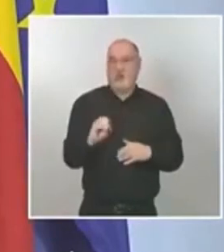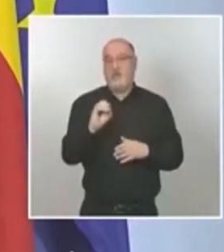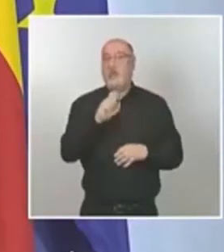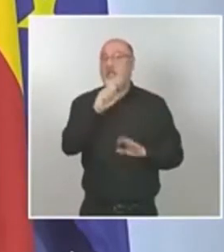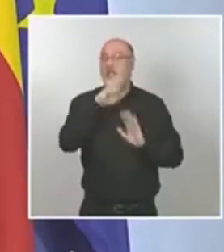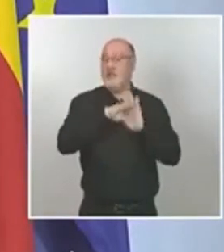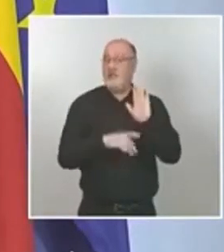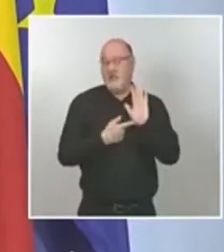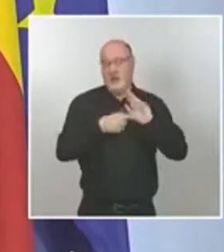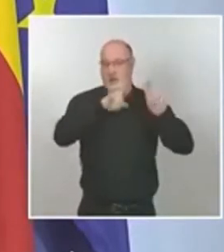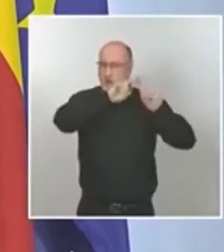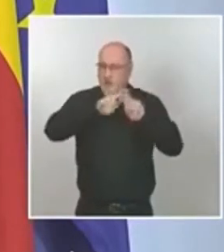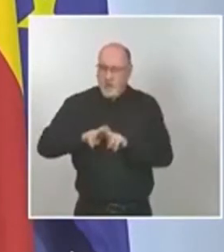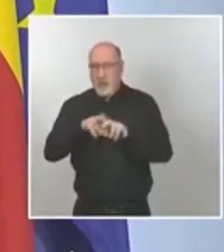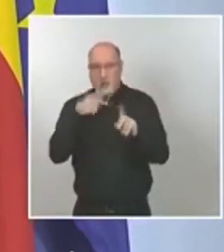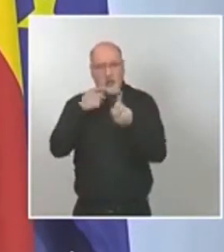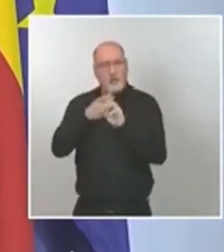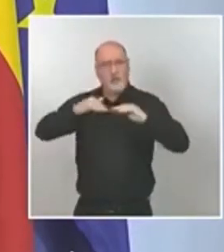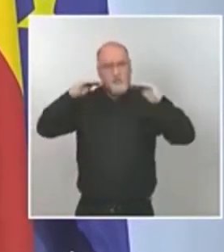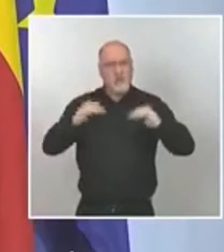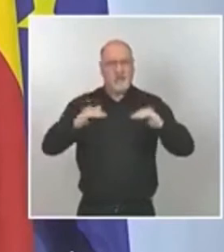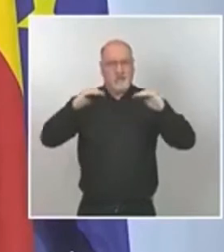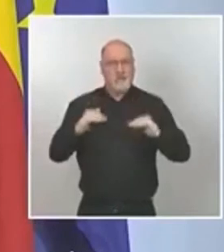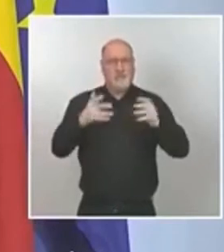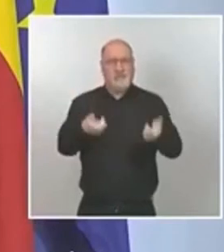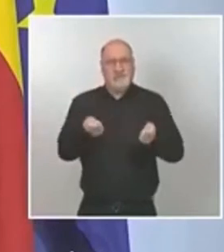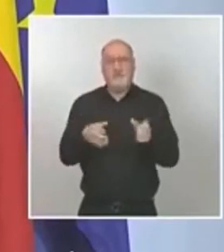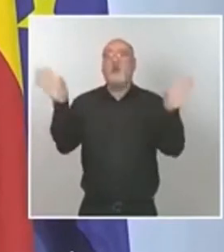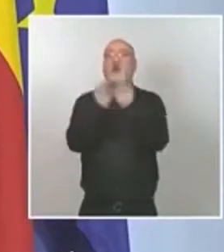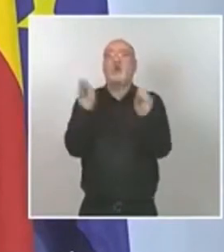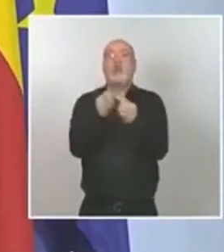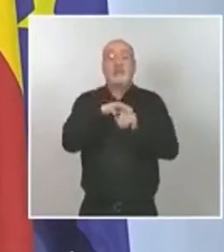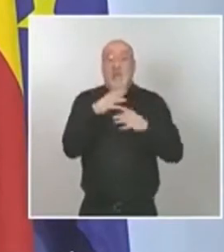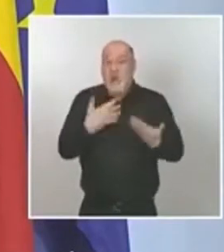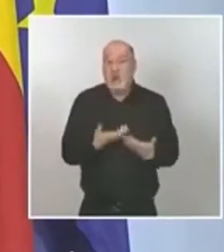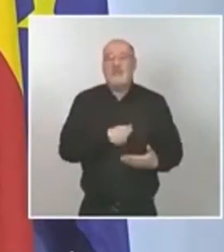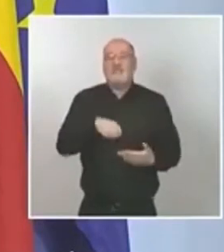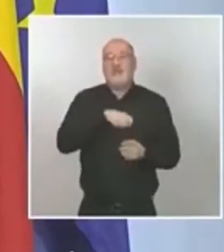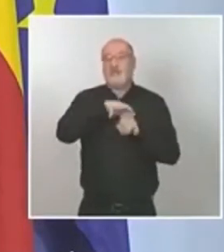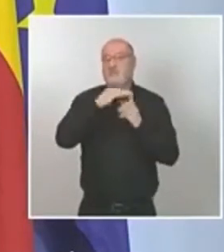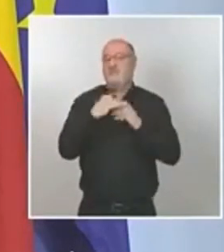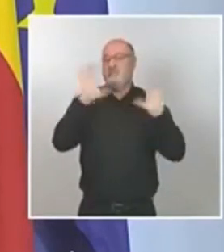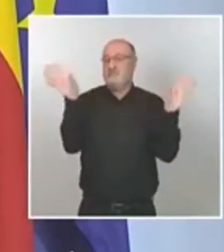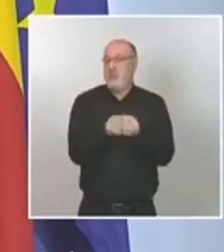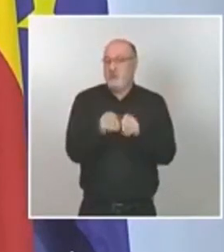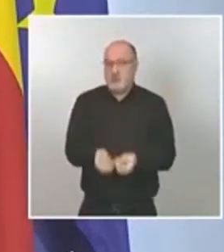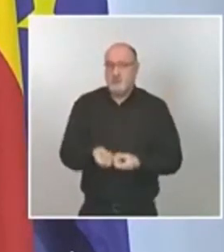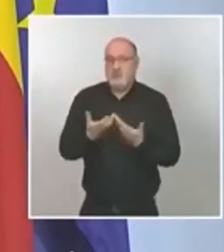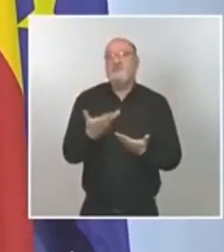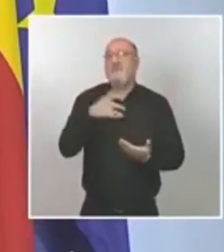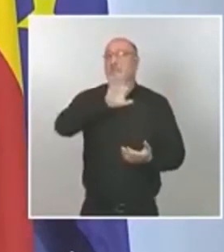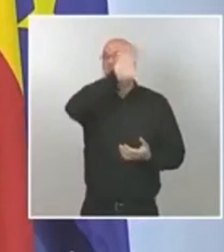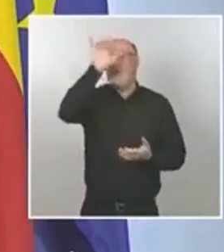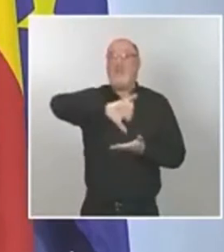reduciendo entonces bueno como conclusión de la situación en España y también teniendo en cuenta lo que está pasando en los países de nuestro